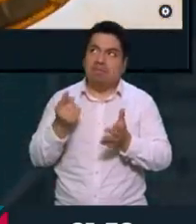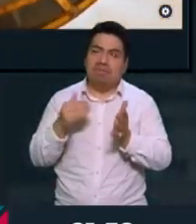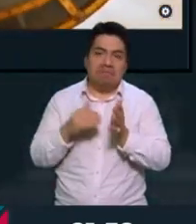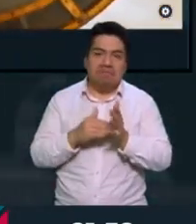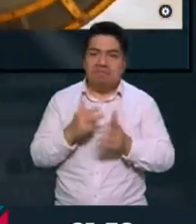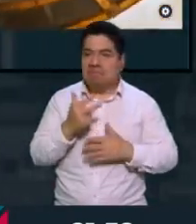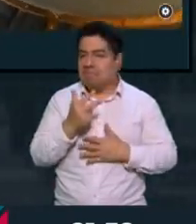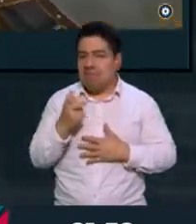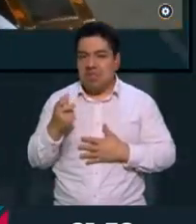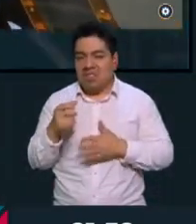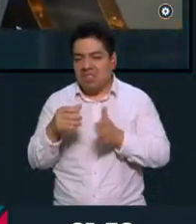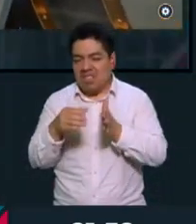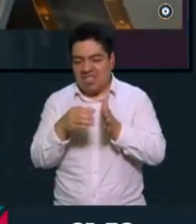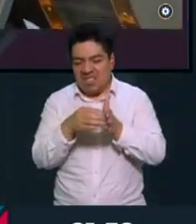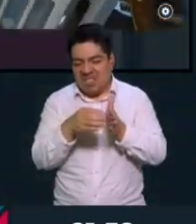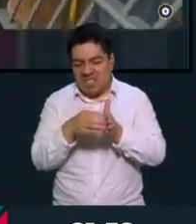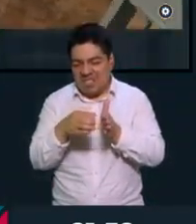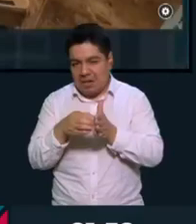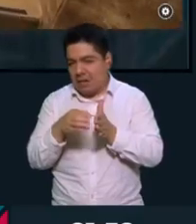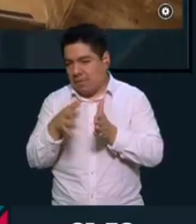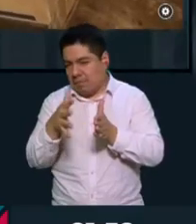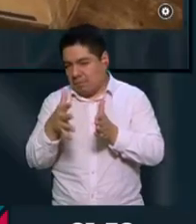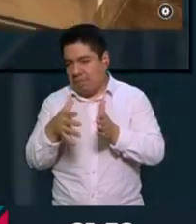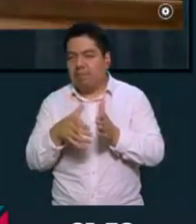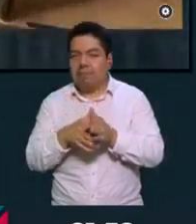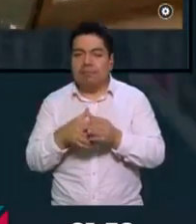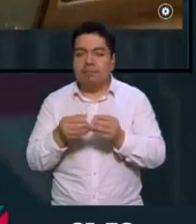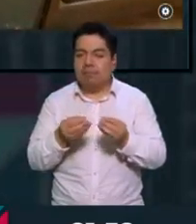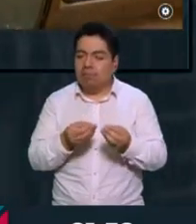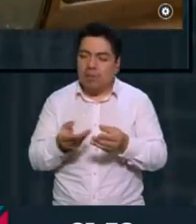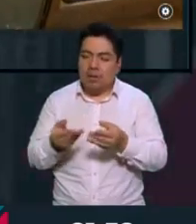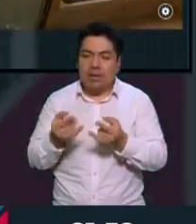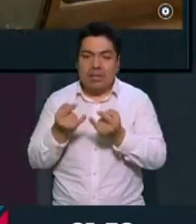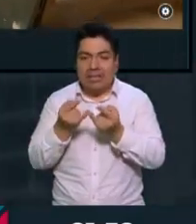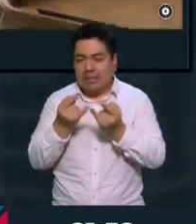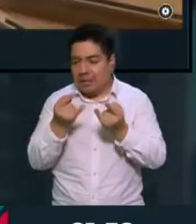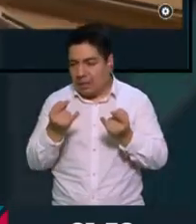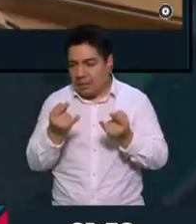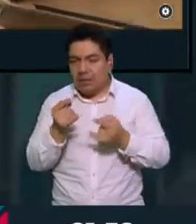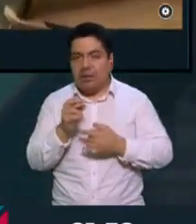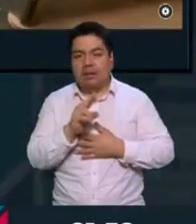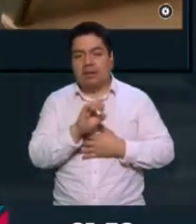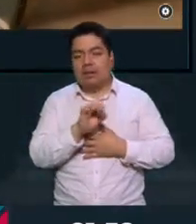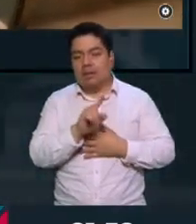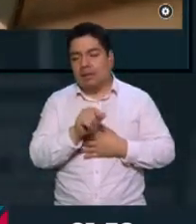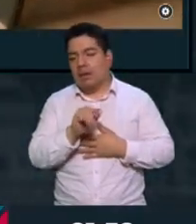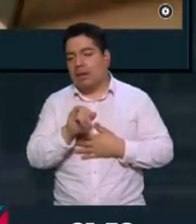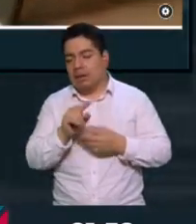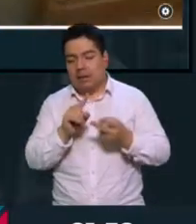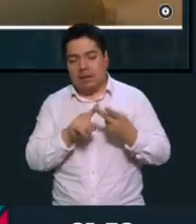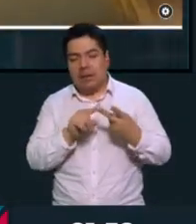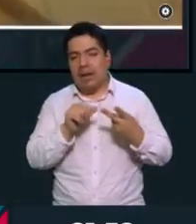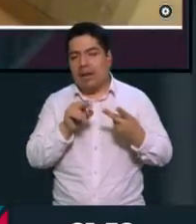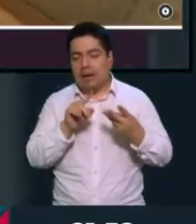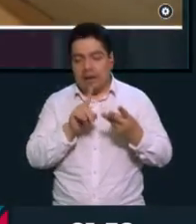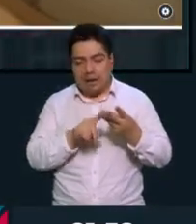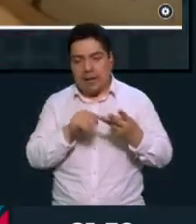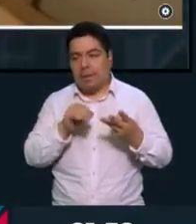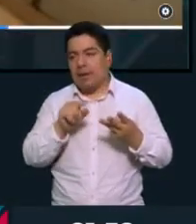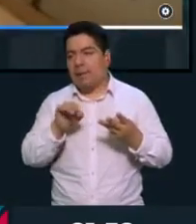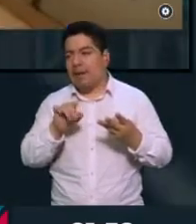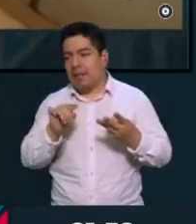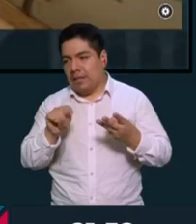y tantas cajas, ¿no? Algo así. Y han dejado legados de Rafael Alberti, de Ana Belén, de Mario Benedetti,